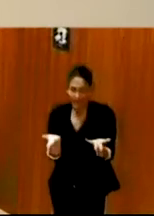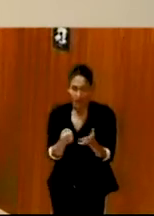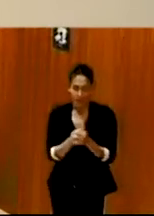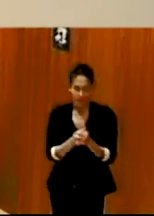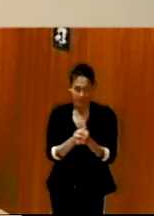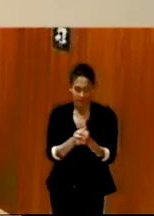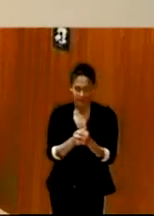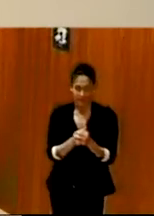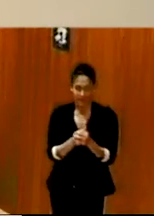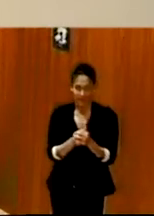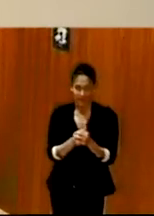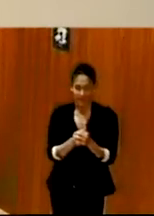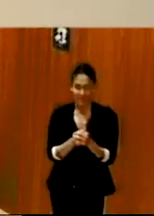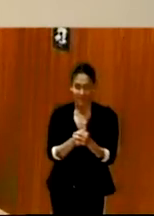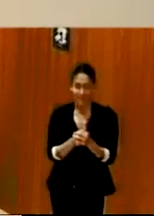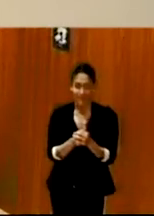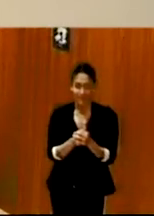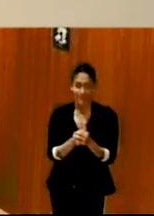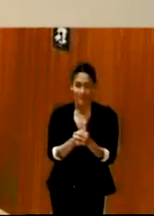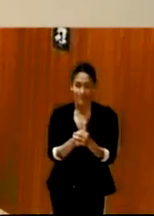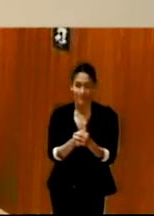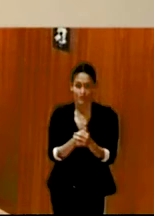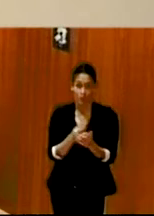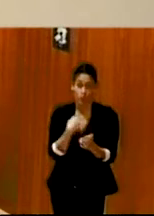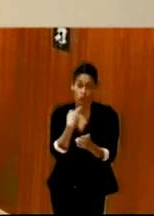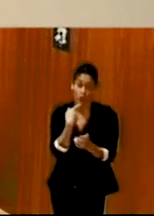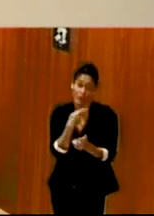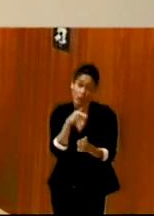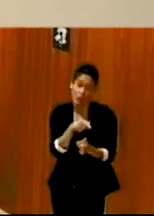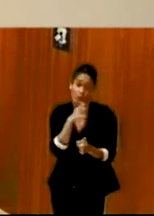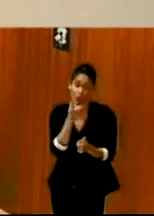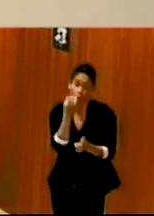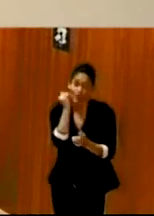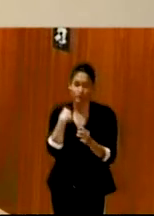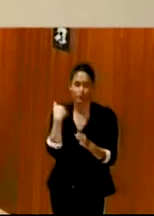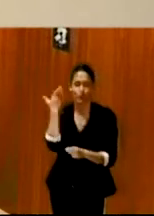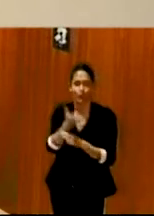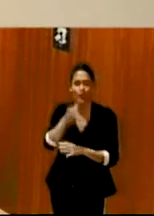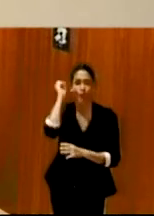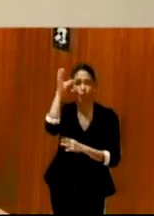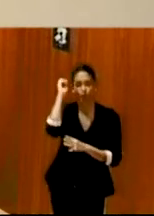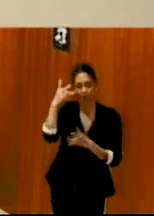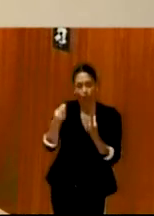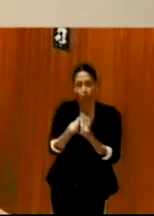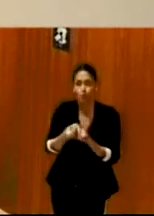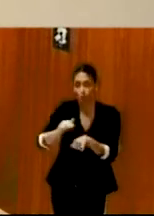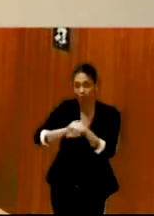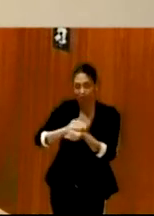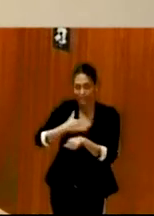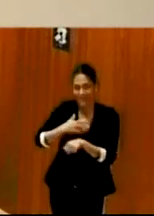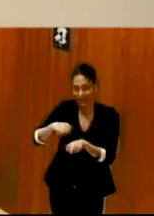digo esto porque una vez estaba en unas jornadas sentada al lado de una amiga que es ciega